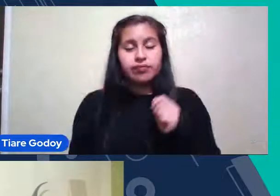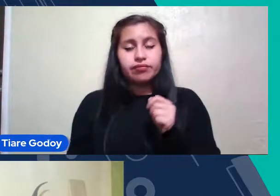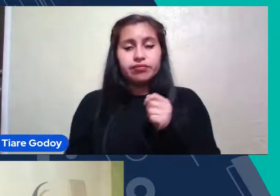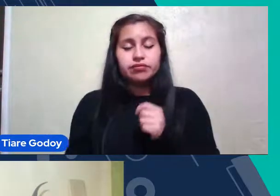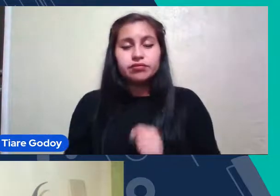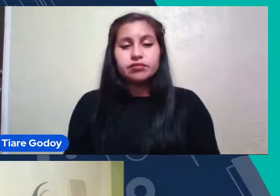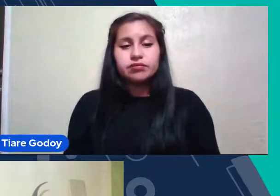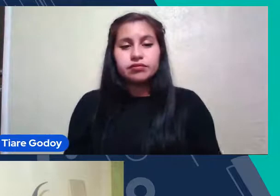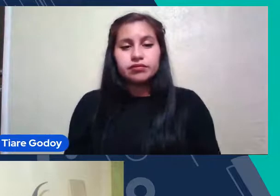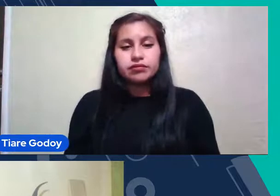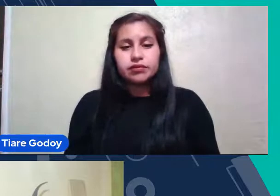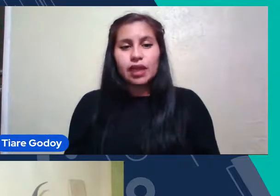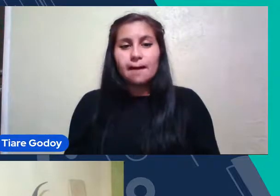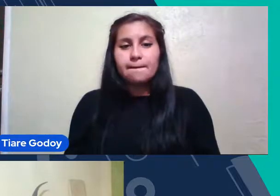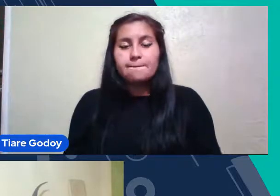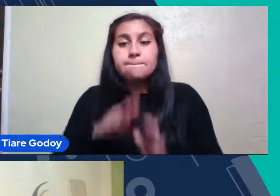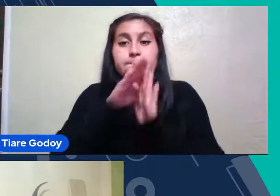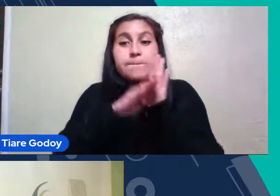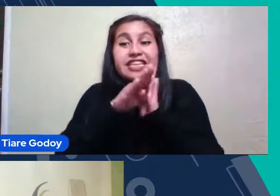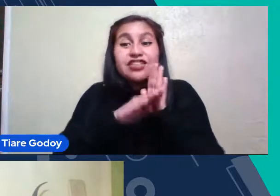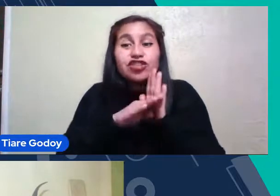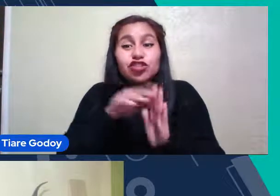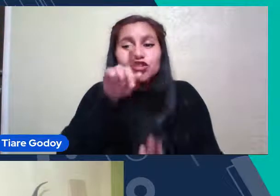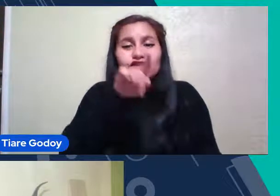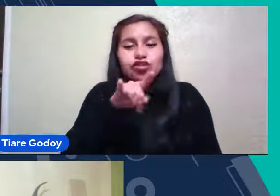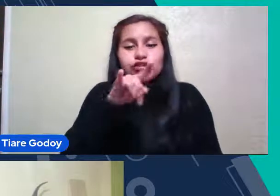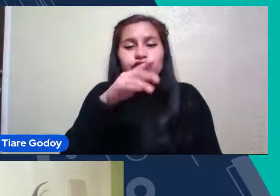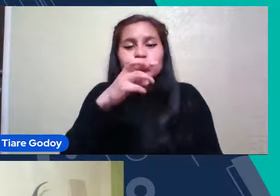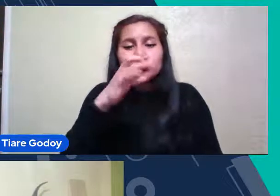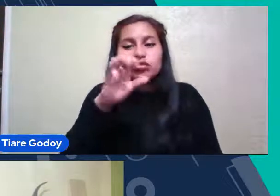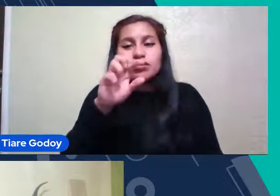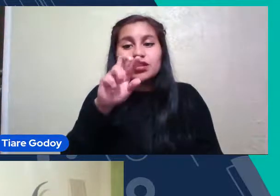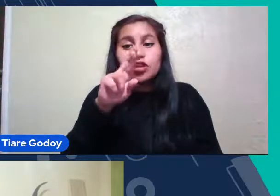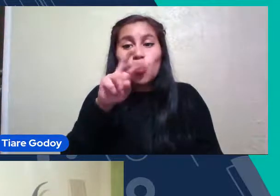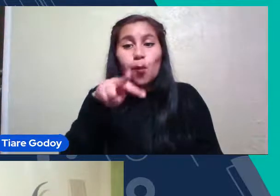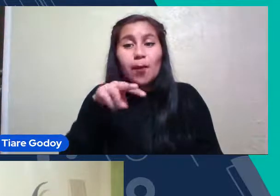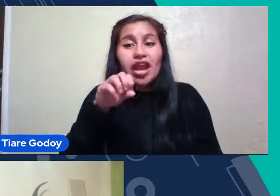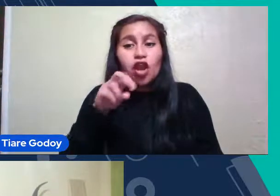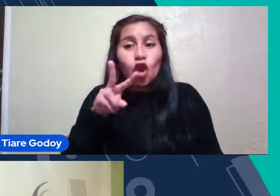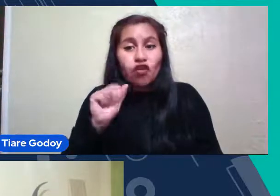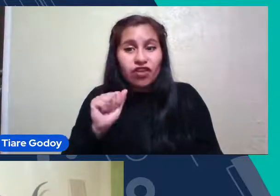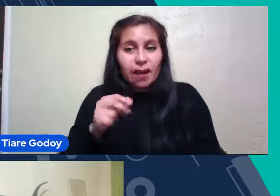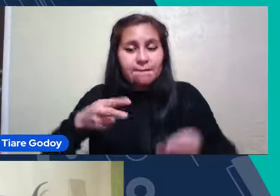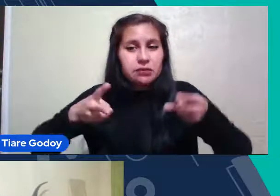Sobre La Medición De Supernovas Que Permitió Avanzar En Esa Investigación